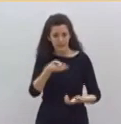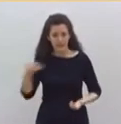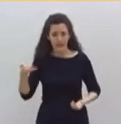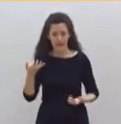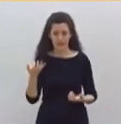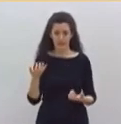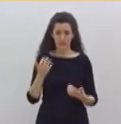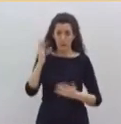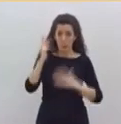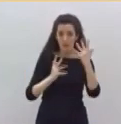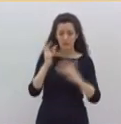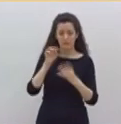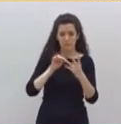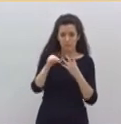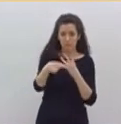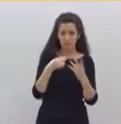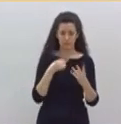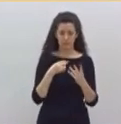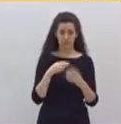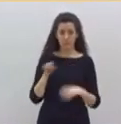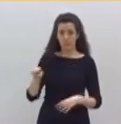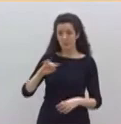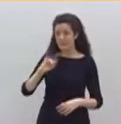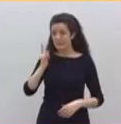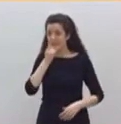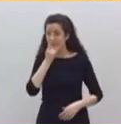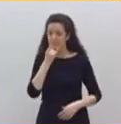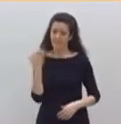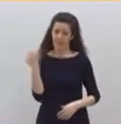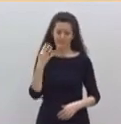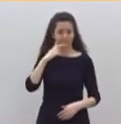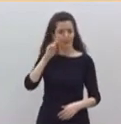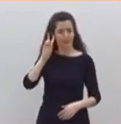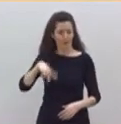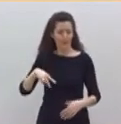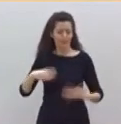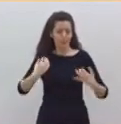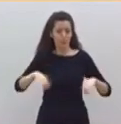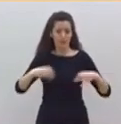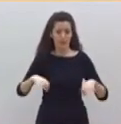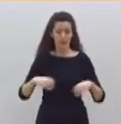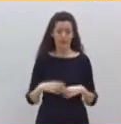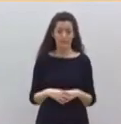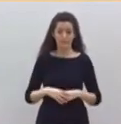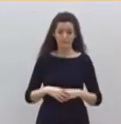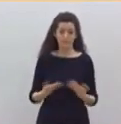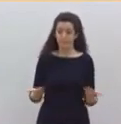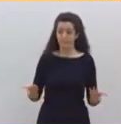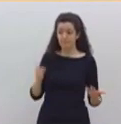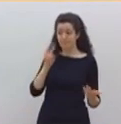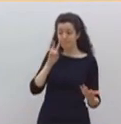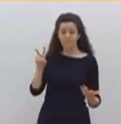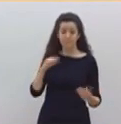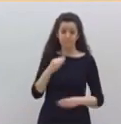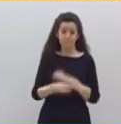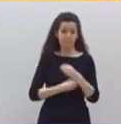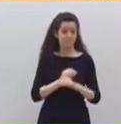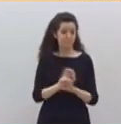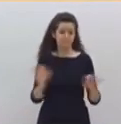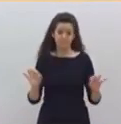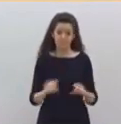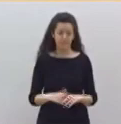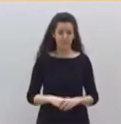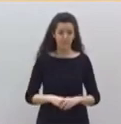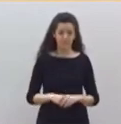perdón por sus errores. Nada de eso hemos conseguido. No puede pretender que formemos parte de la orquesta mientras